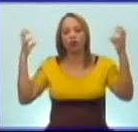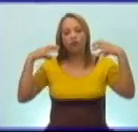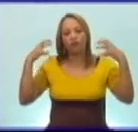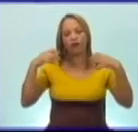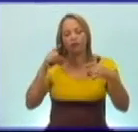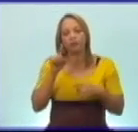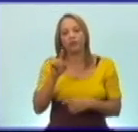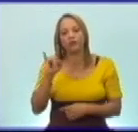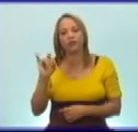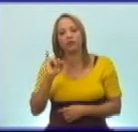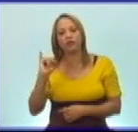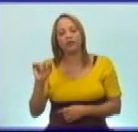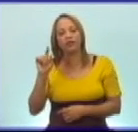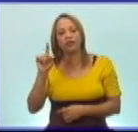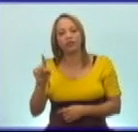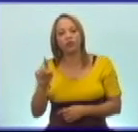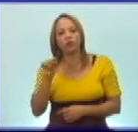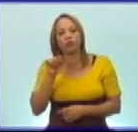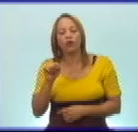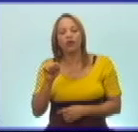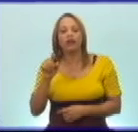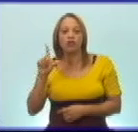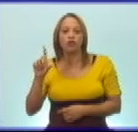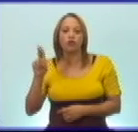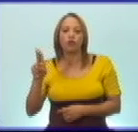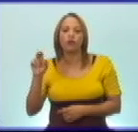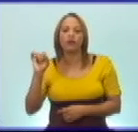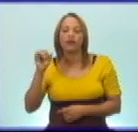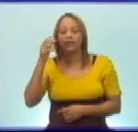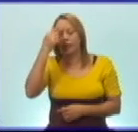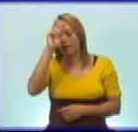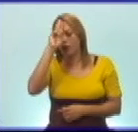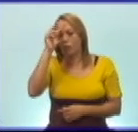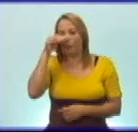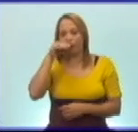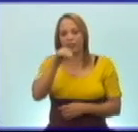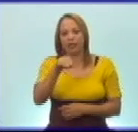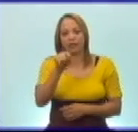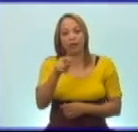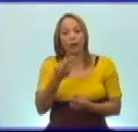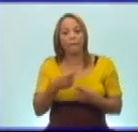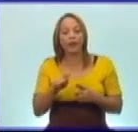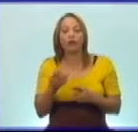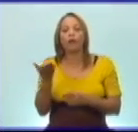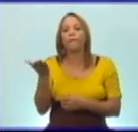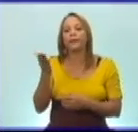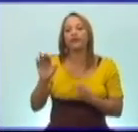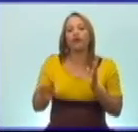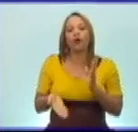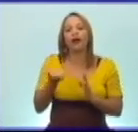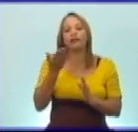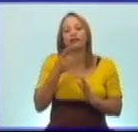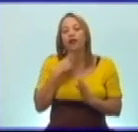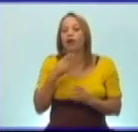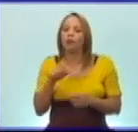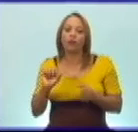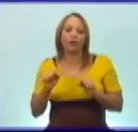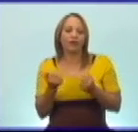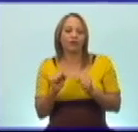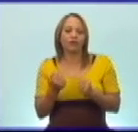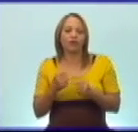Silvia Tablada estaba hospitalizado, pero pidió el alta por la tensa situación del país.